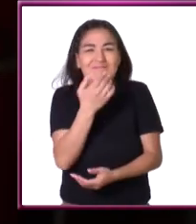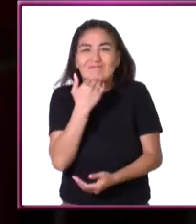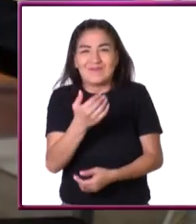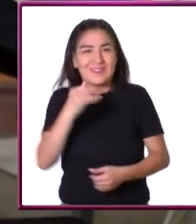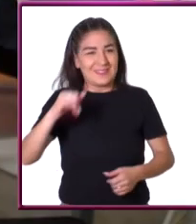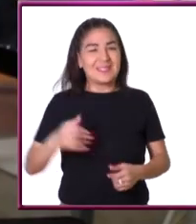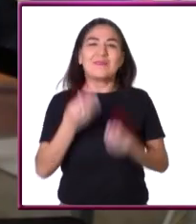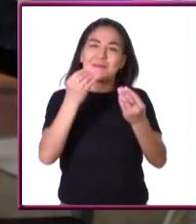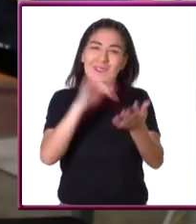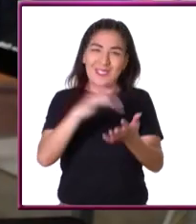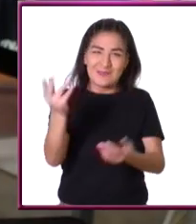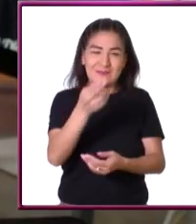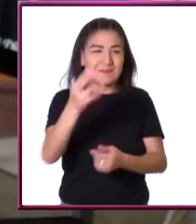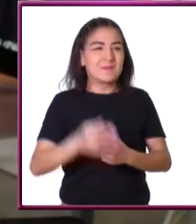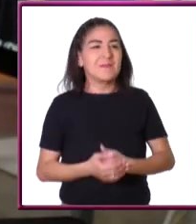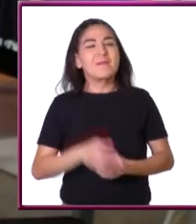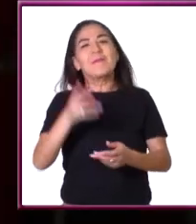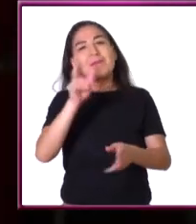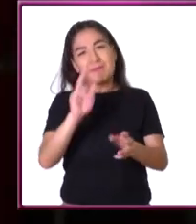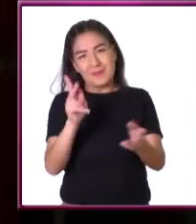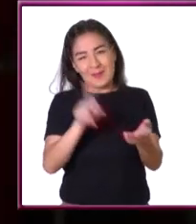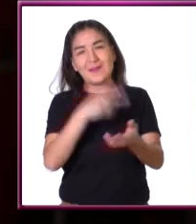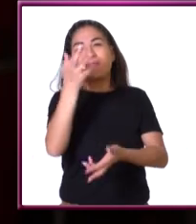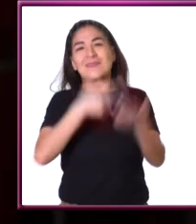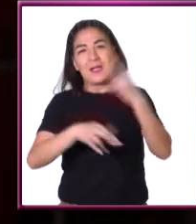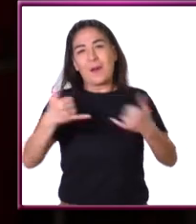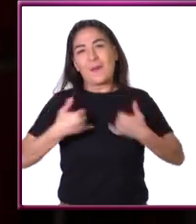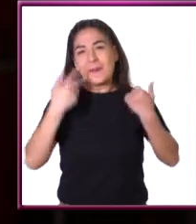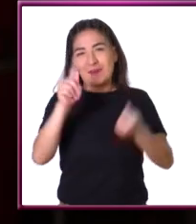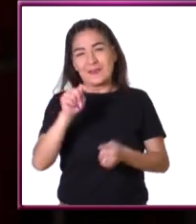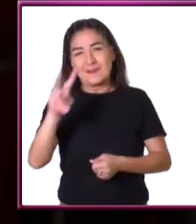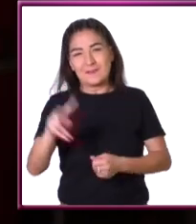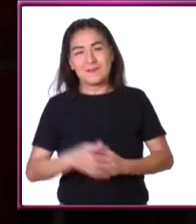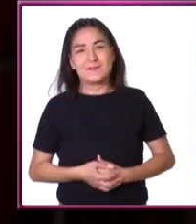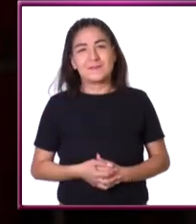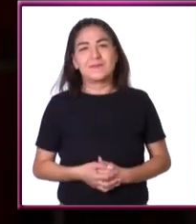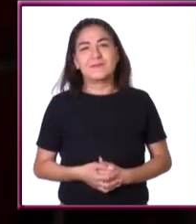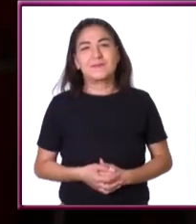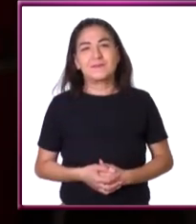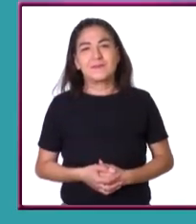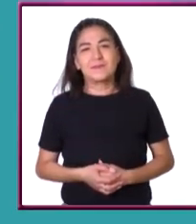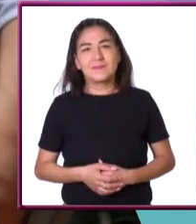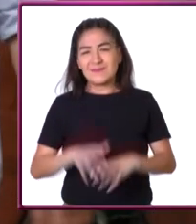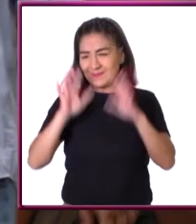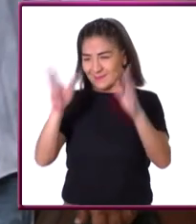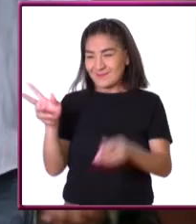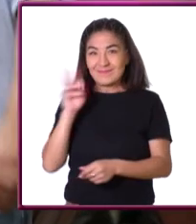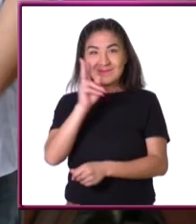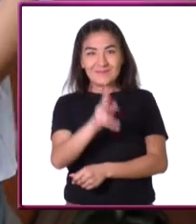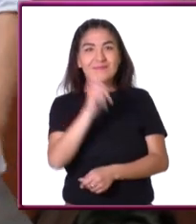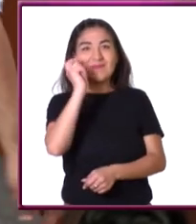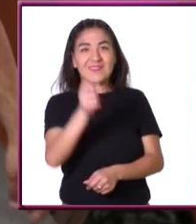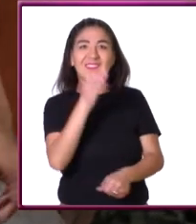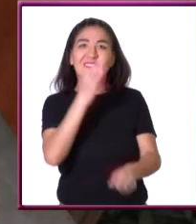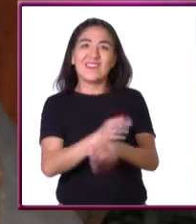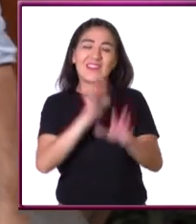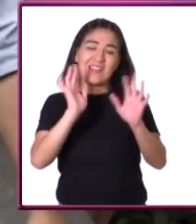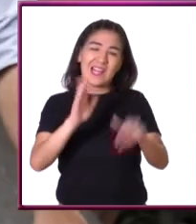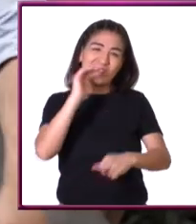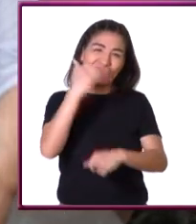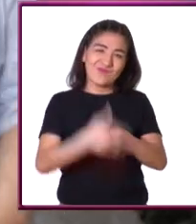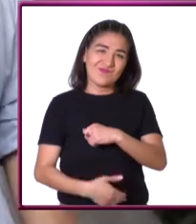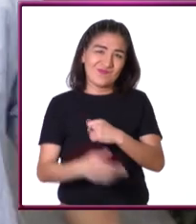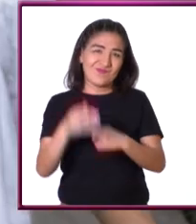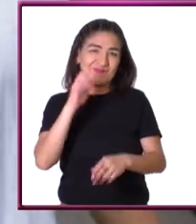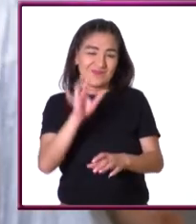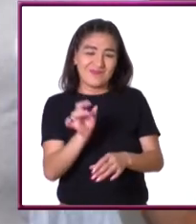verdad no, gracias a ustedes y volvemos con esto que es Jóvenes en TV ¿ya te diste cuenta de que se nos está